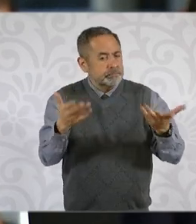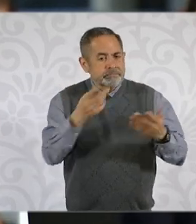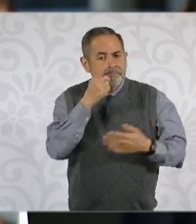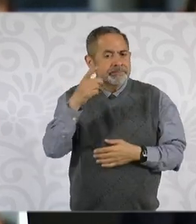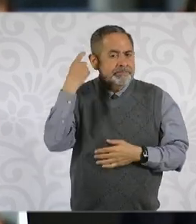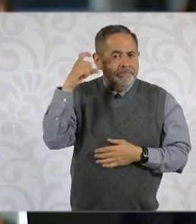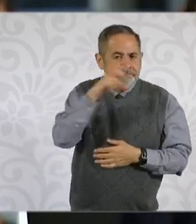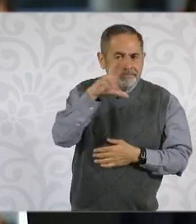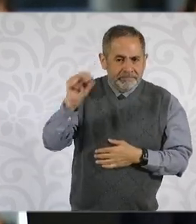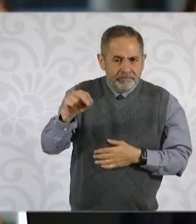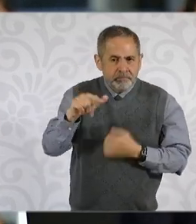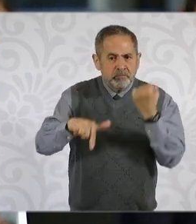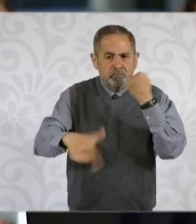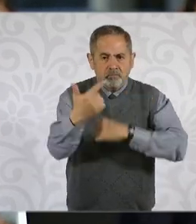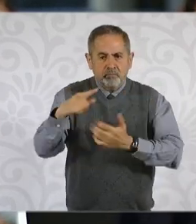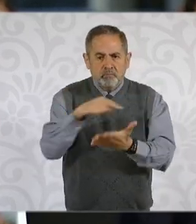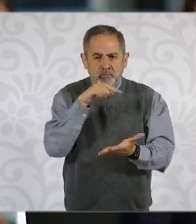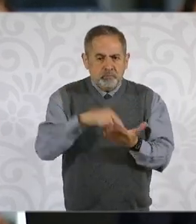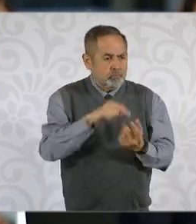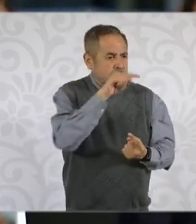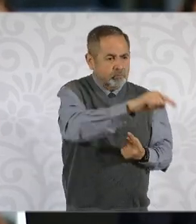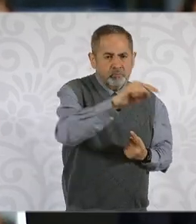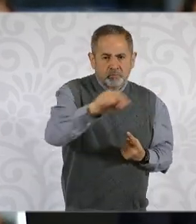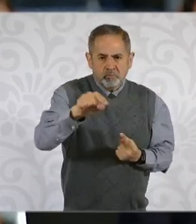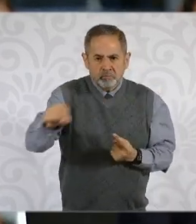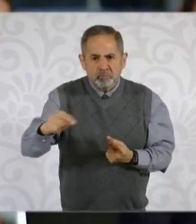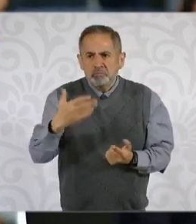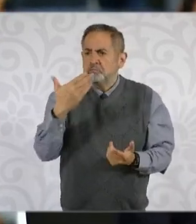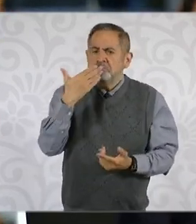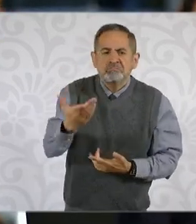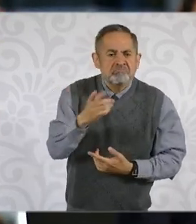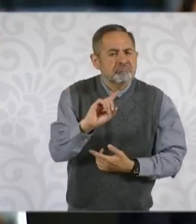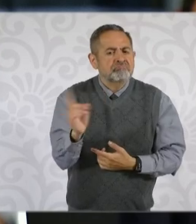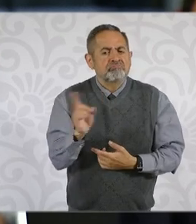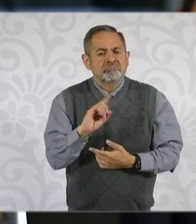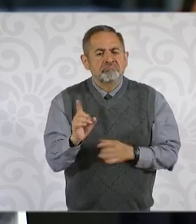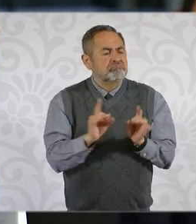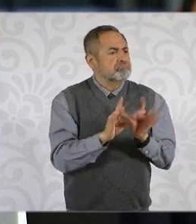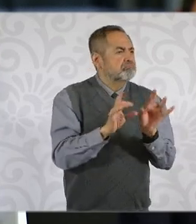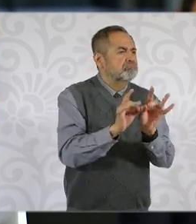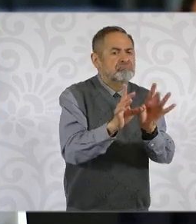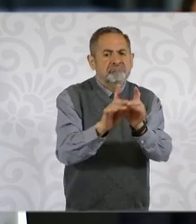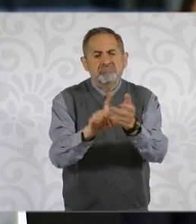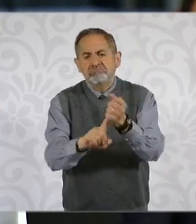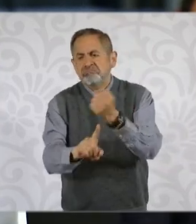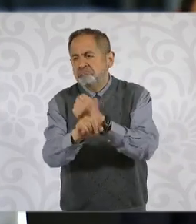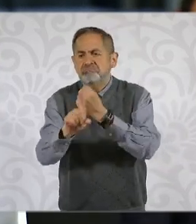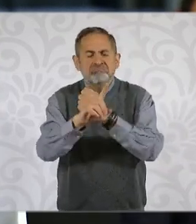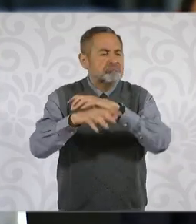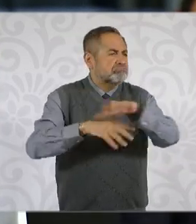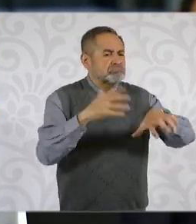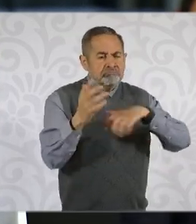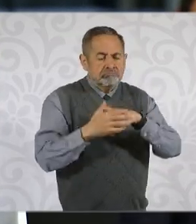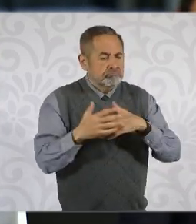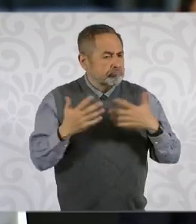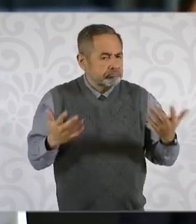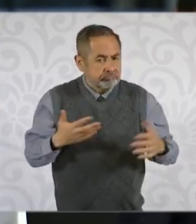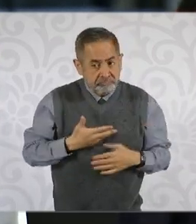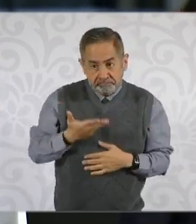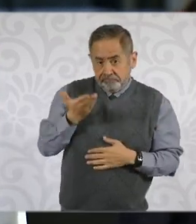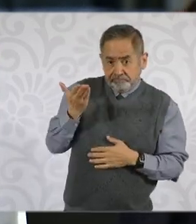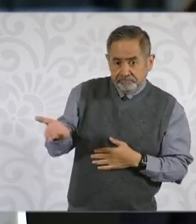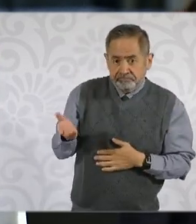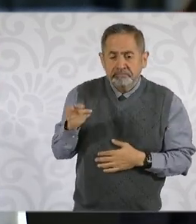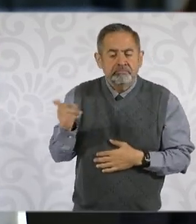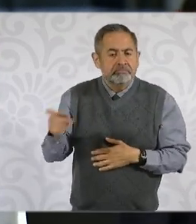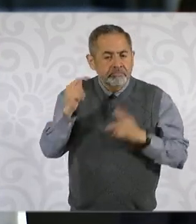Quintana Roo no van a buen ritmo debido a diversos problemas. Se pedirá la titular de turismo